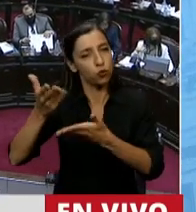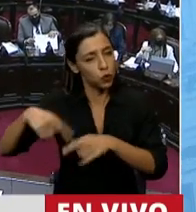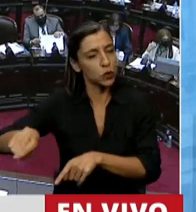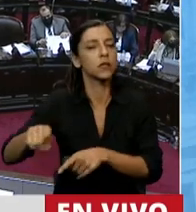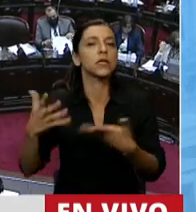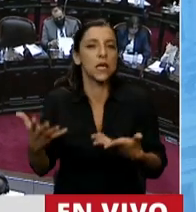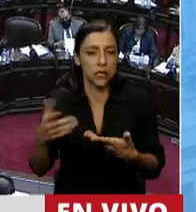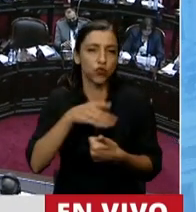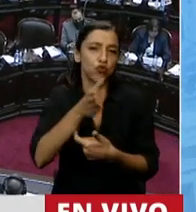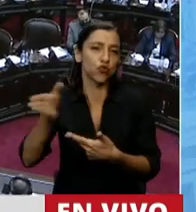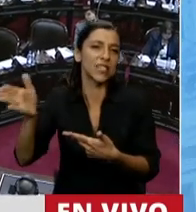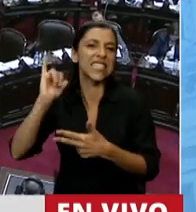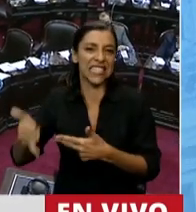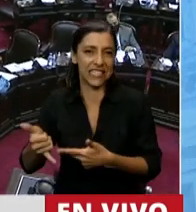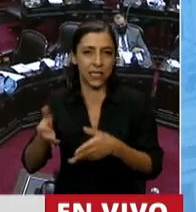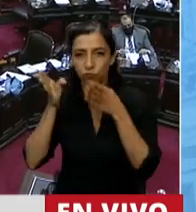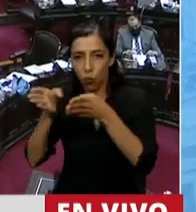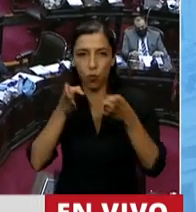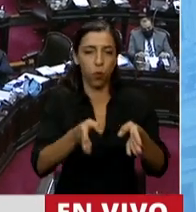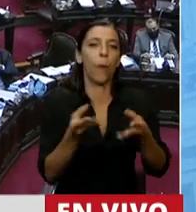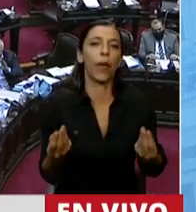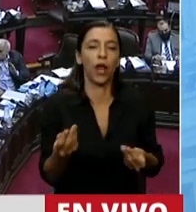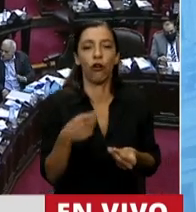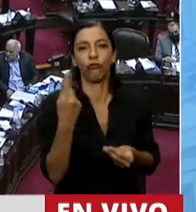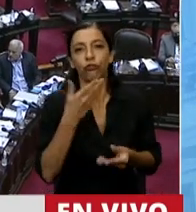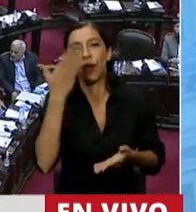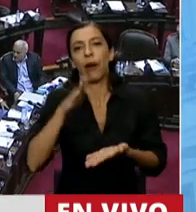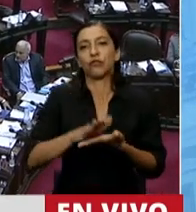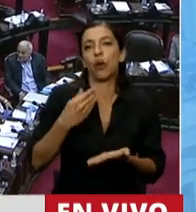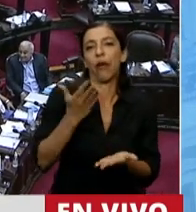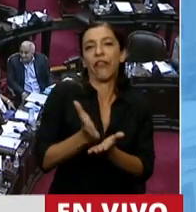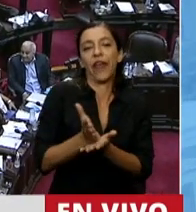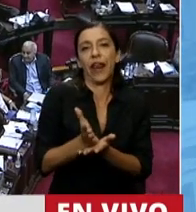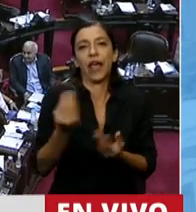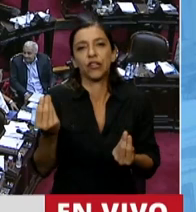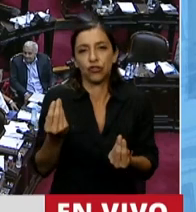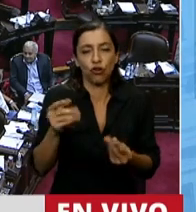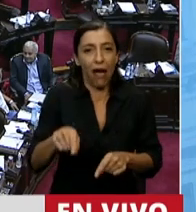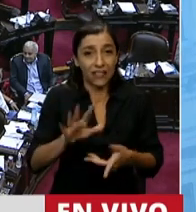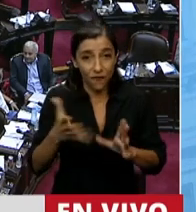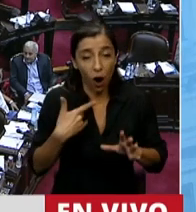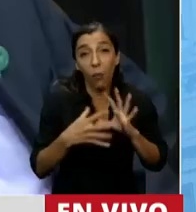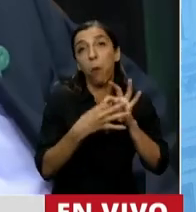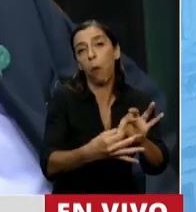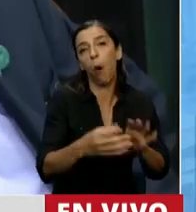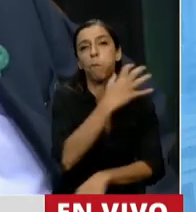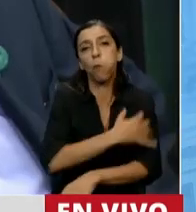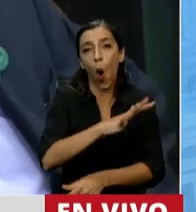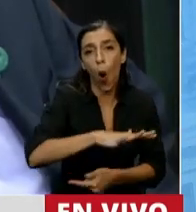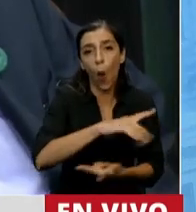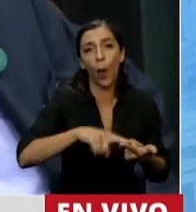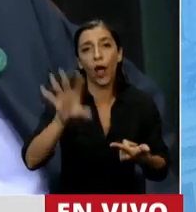seguir usando el derecho a vivir ni la pobreza ni la libertad como justificativos